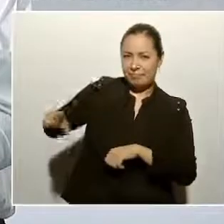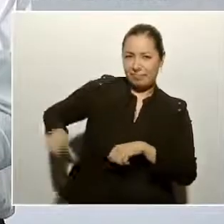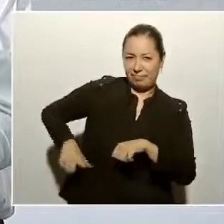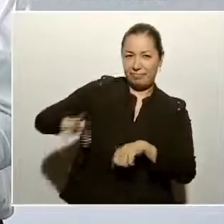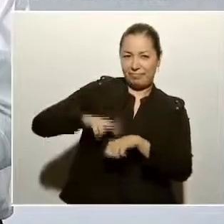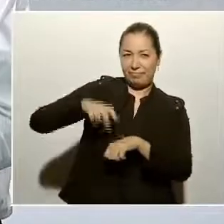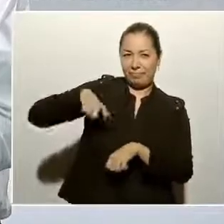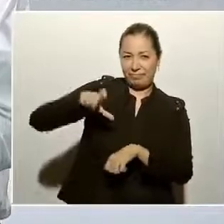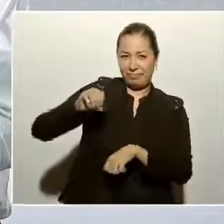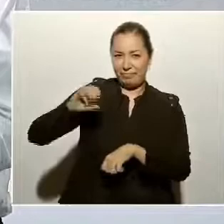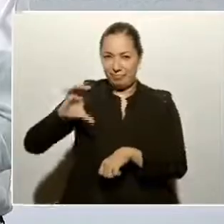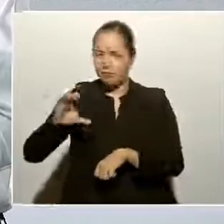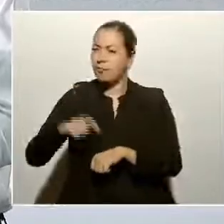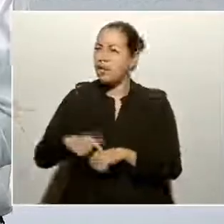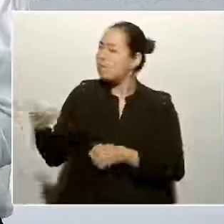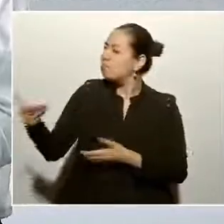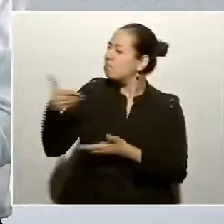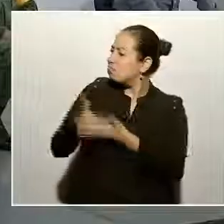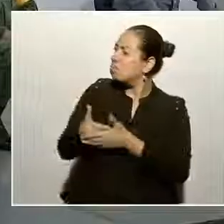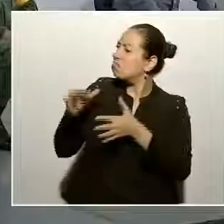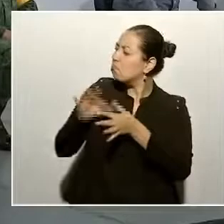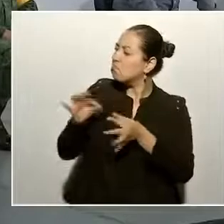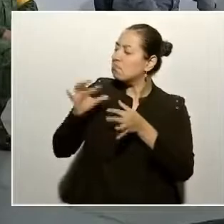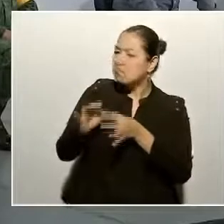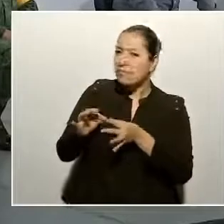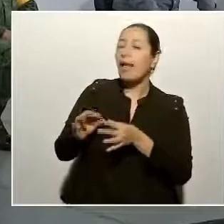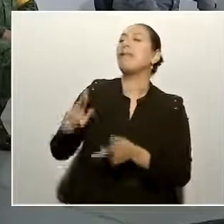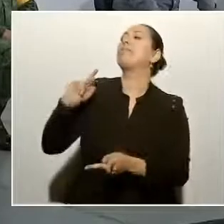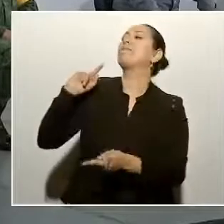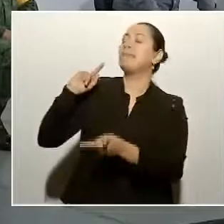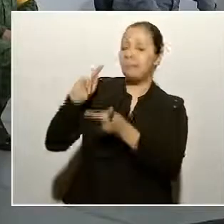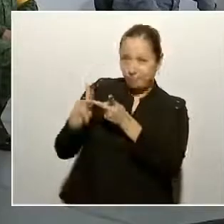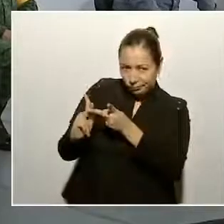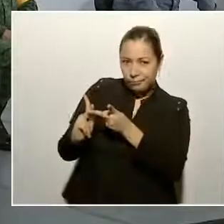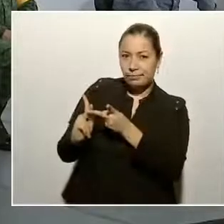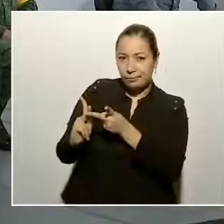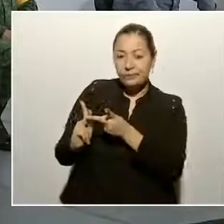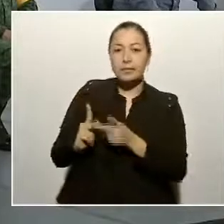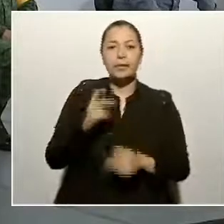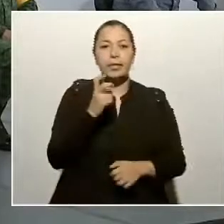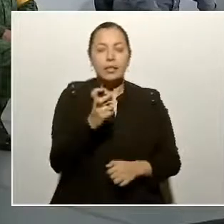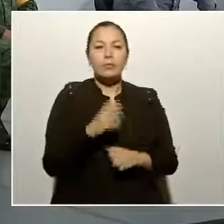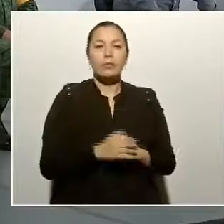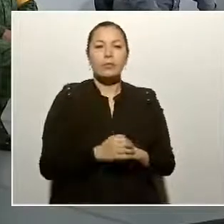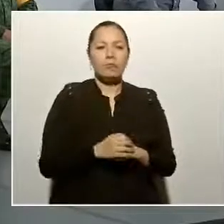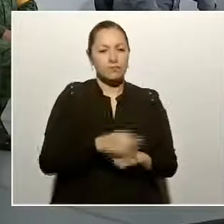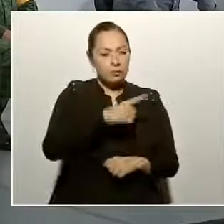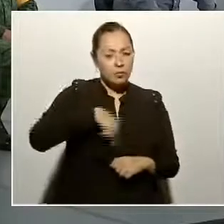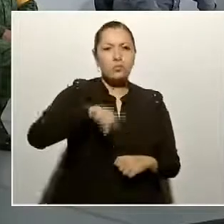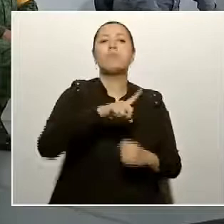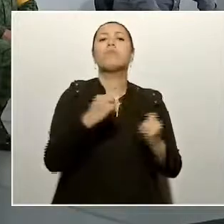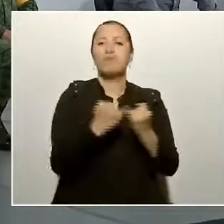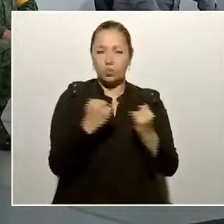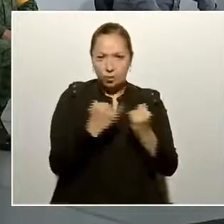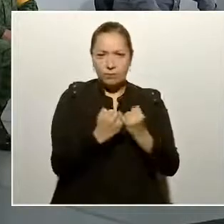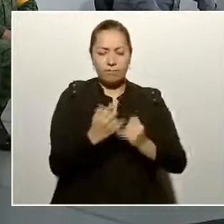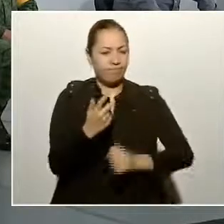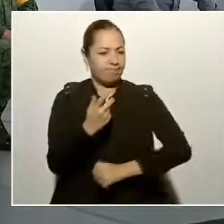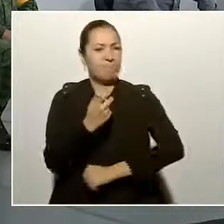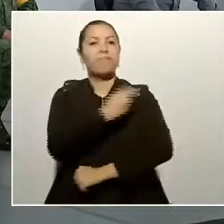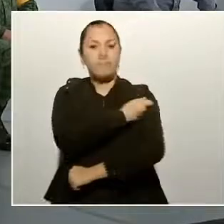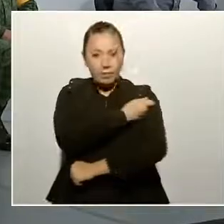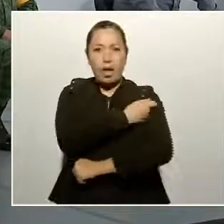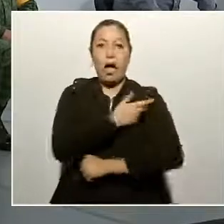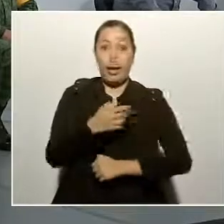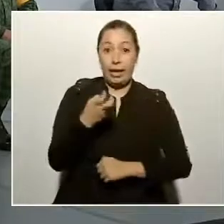me hizo el planteamiento, y coincido, de que vamos también a vacunar a